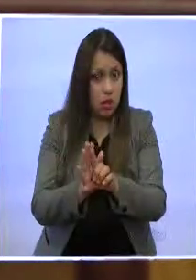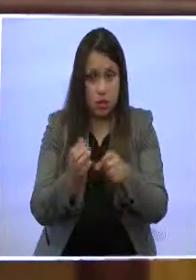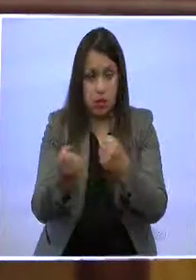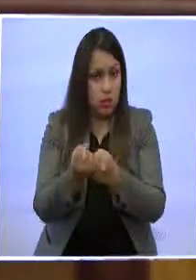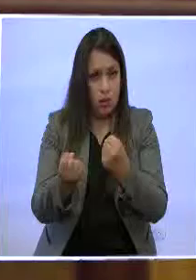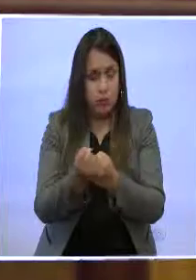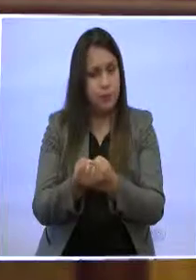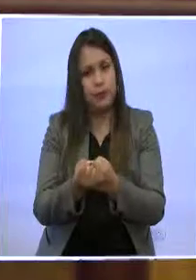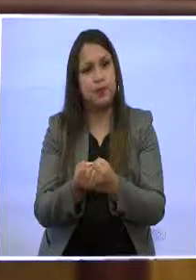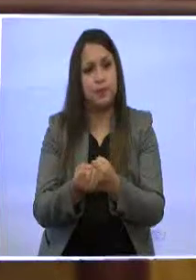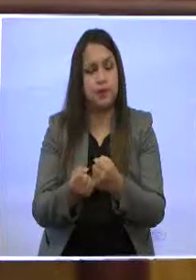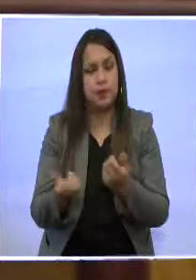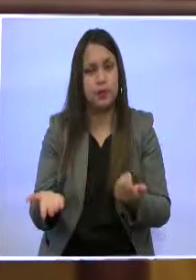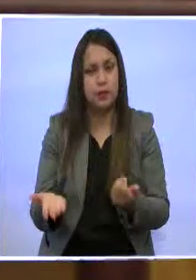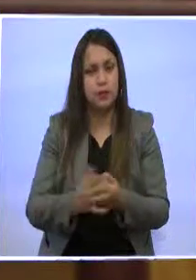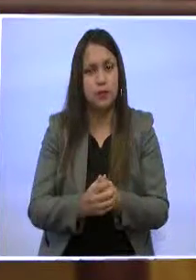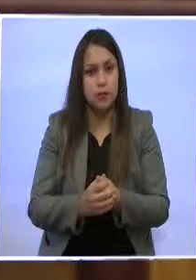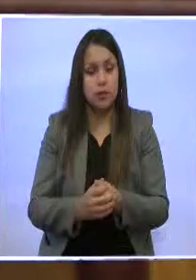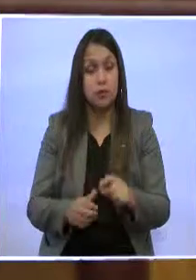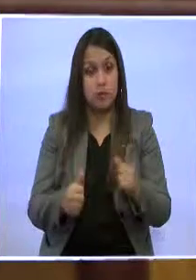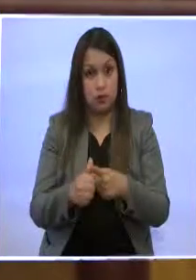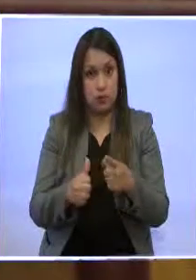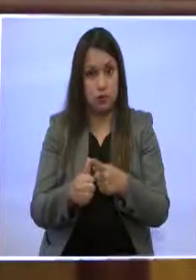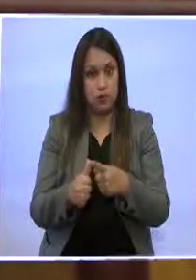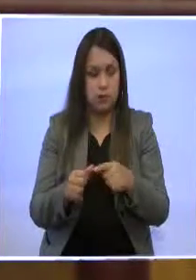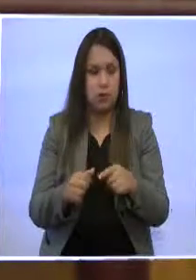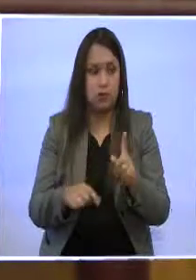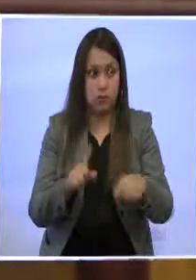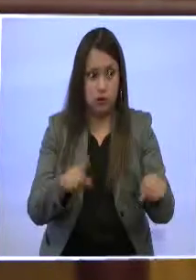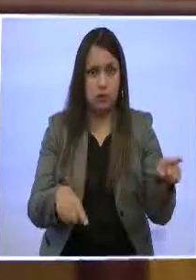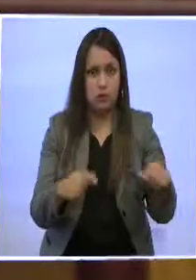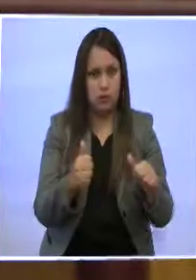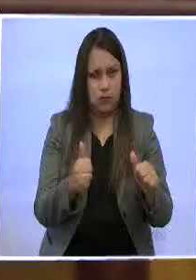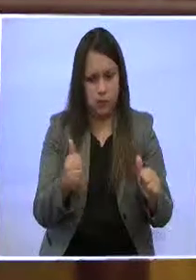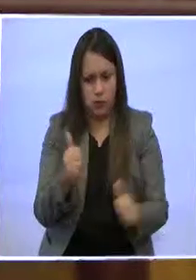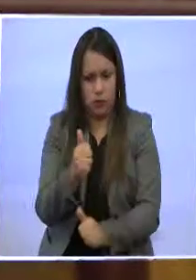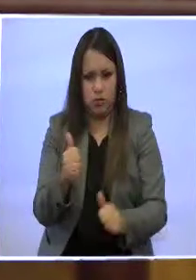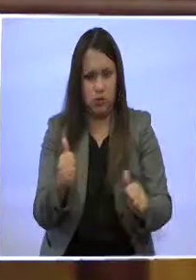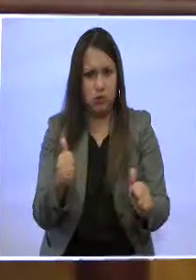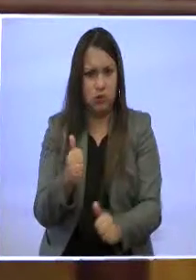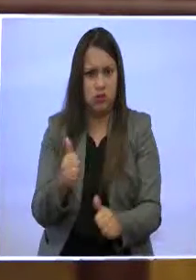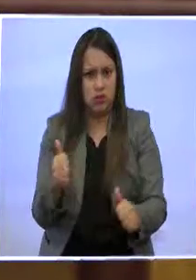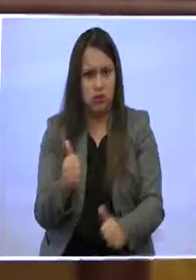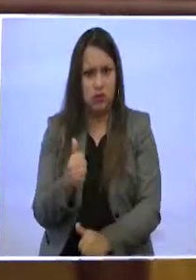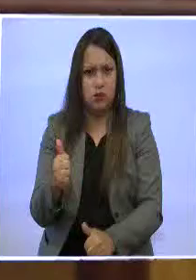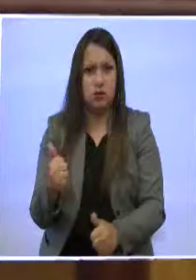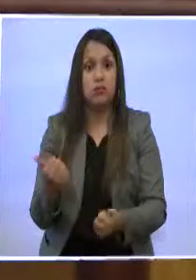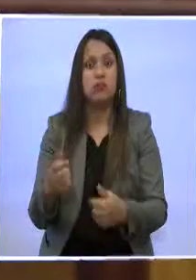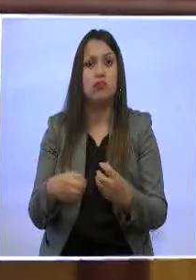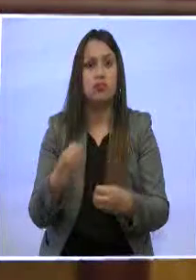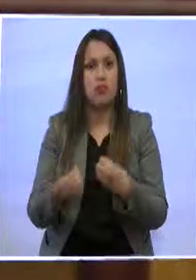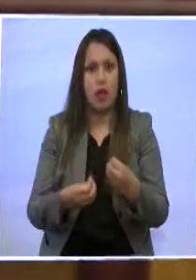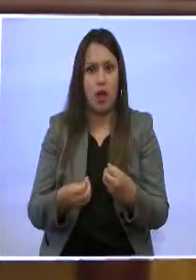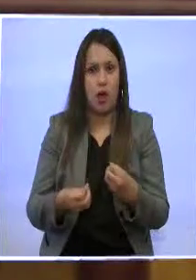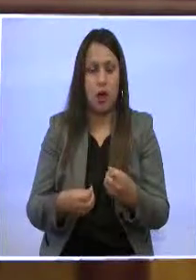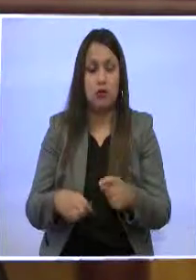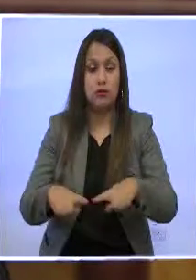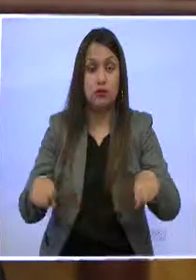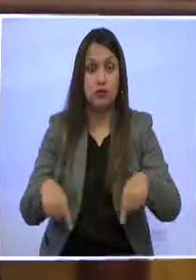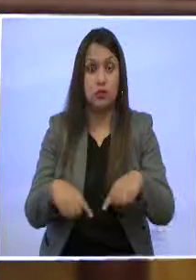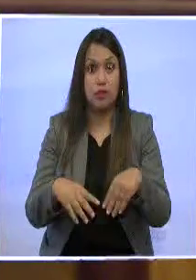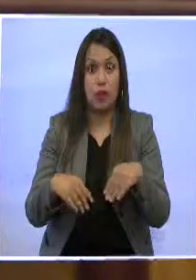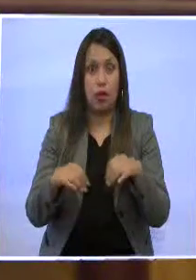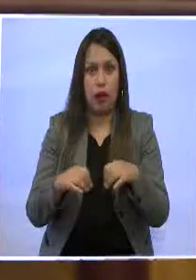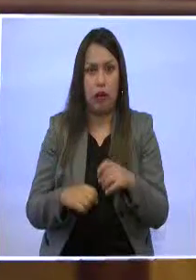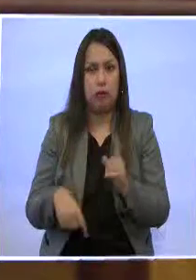problema gravísimo. El primero, que eran sometidos muchas veces a los voraces apetitos de los traficantes de tierras o